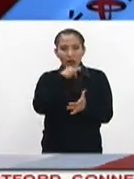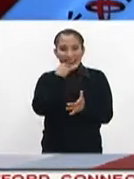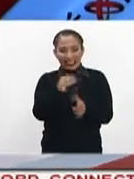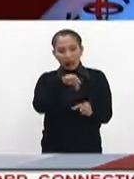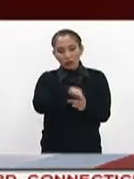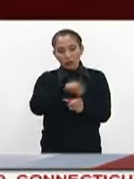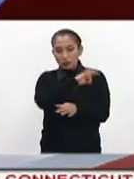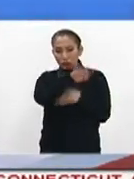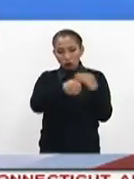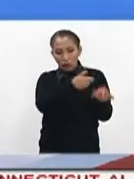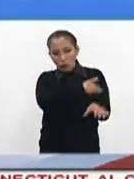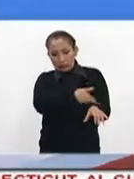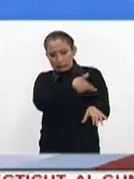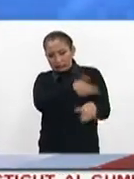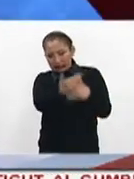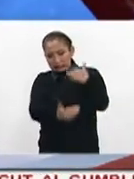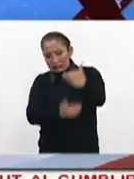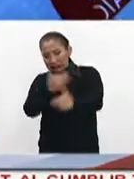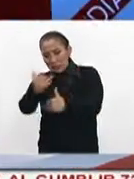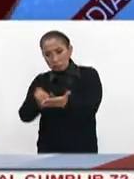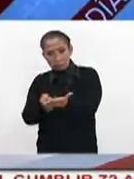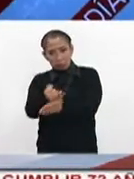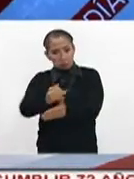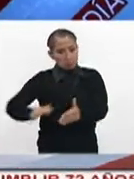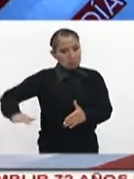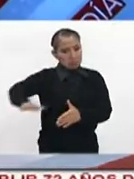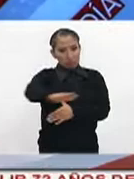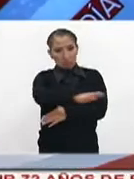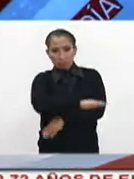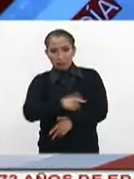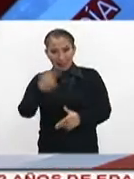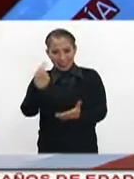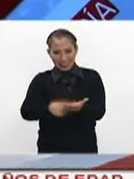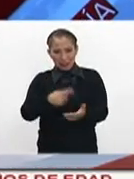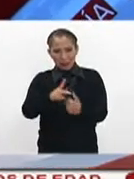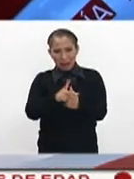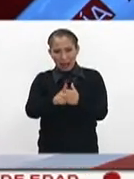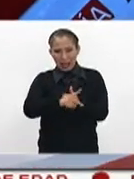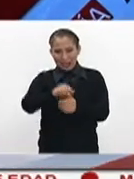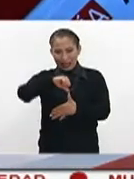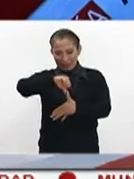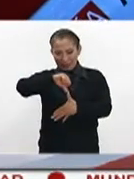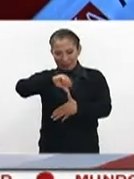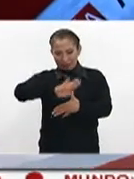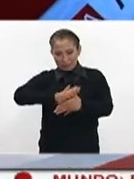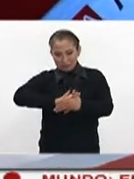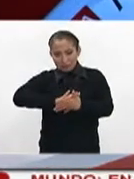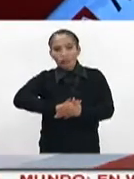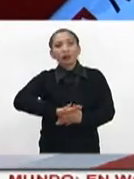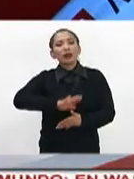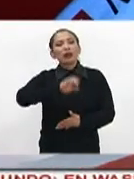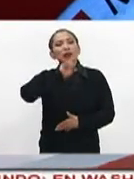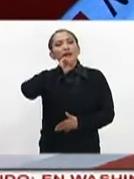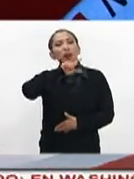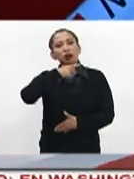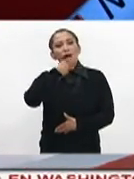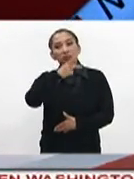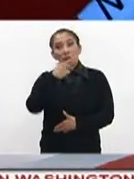Chile, sino es todo este proceso democrático que se ha vivido en este país sudamericano y que nos habla de una gran madurez,